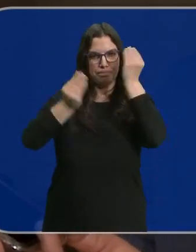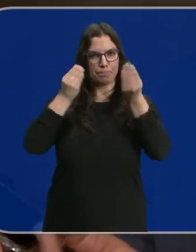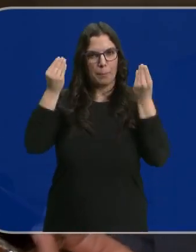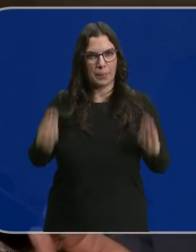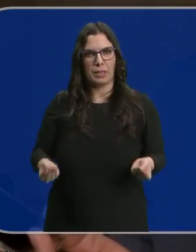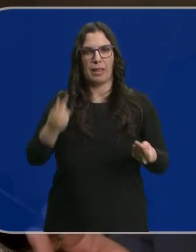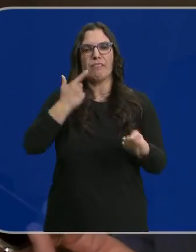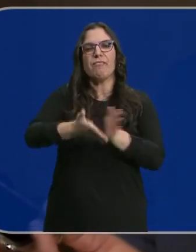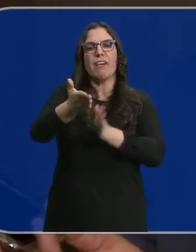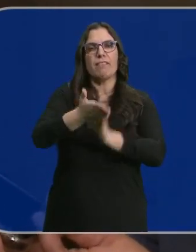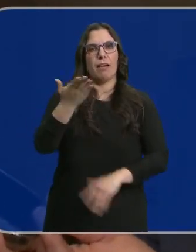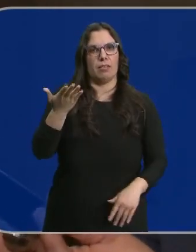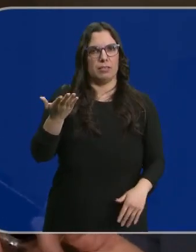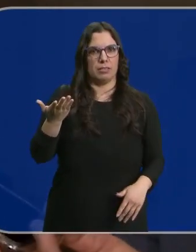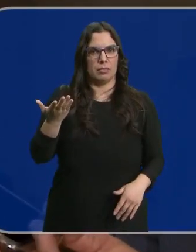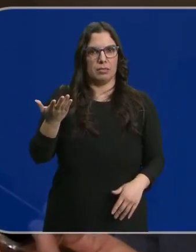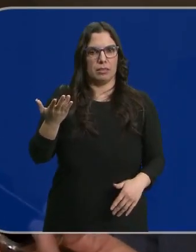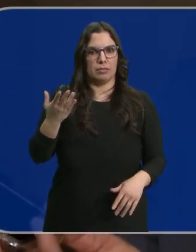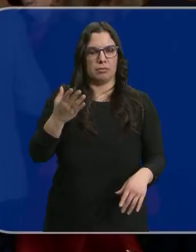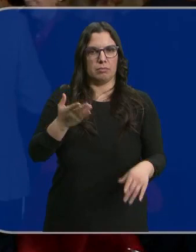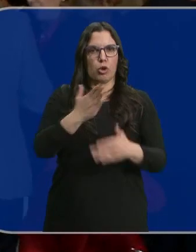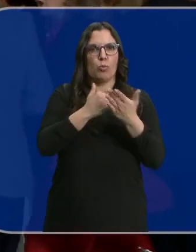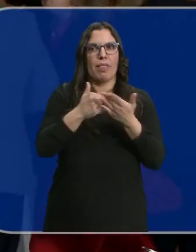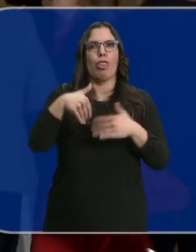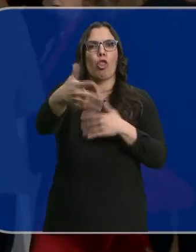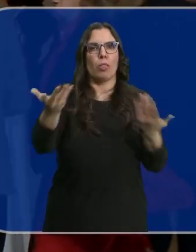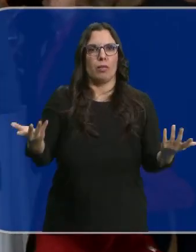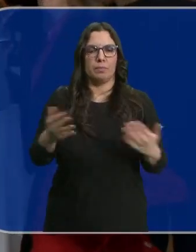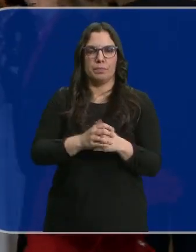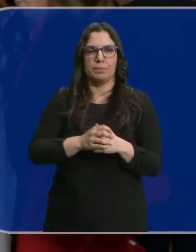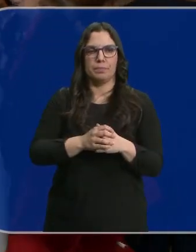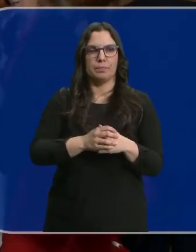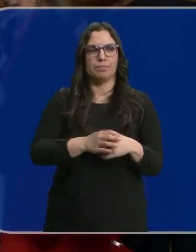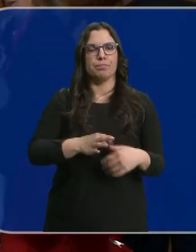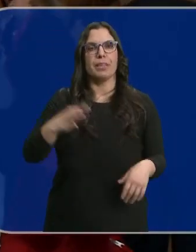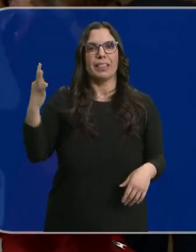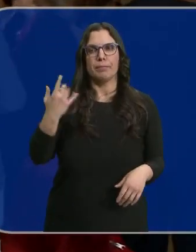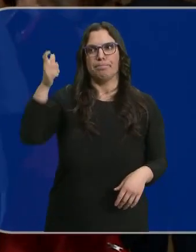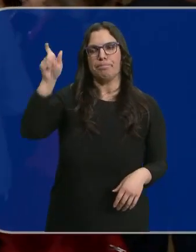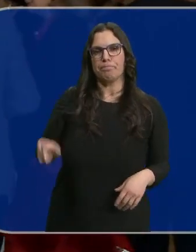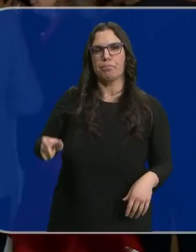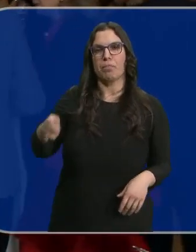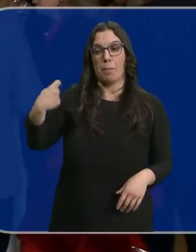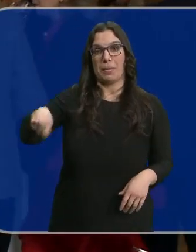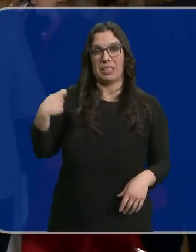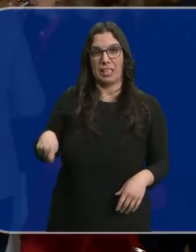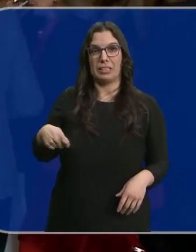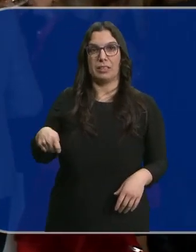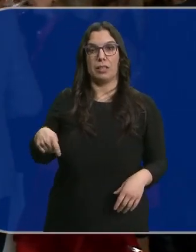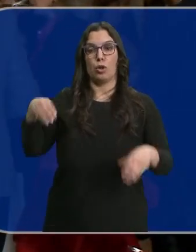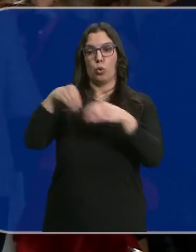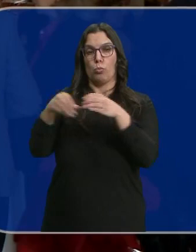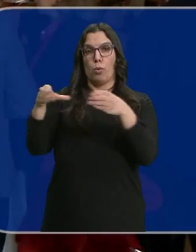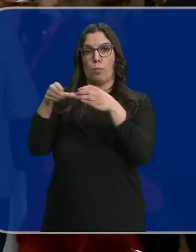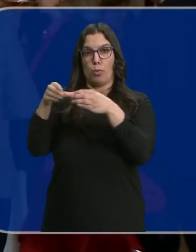de hacia dónde se está llevando a nuestra tierra. Que sea un presidente de un partido que no